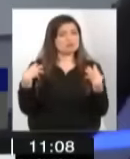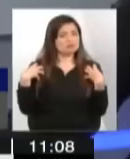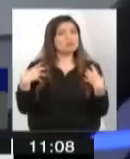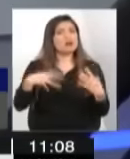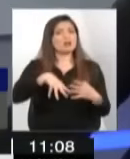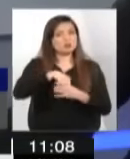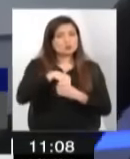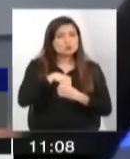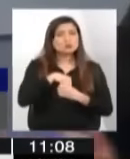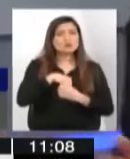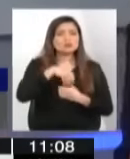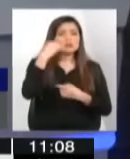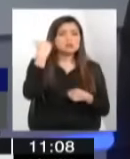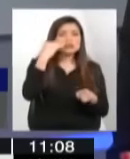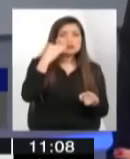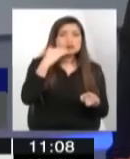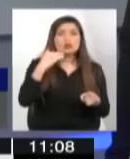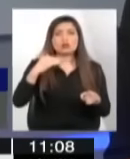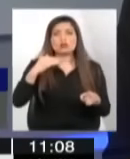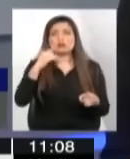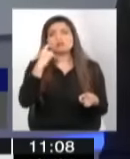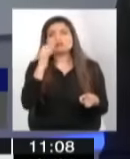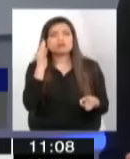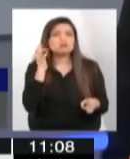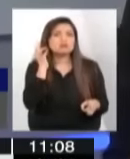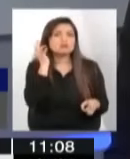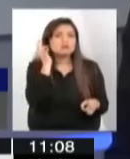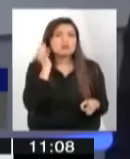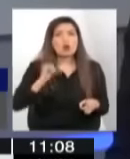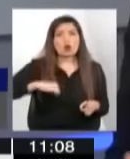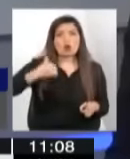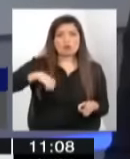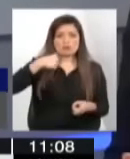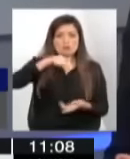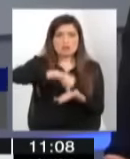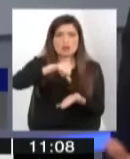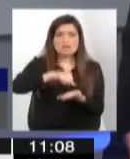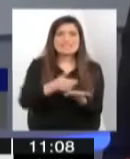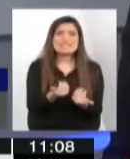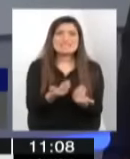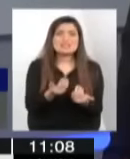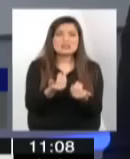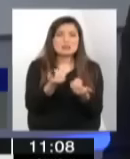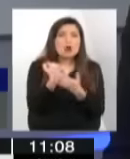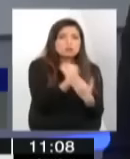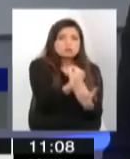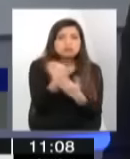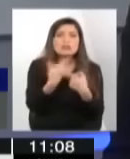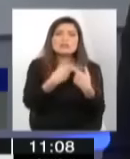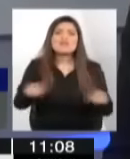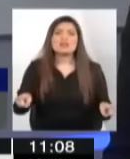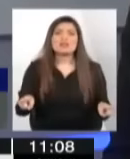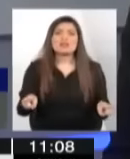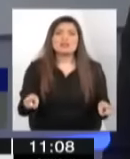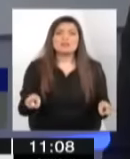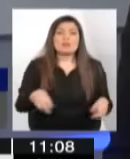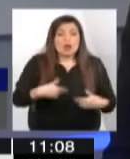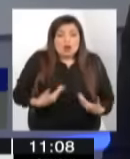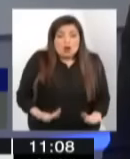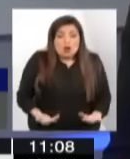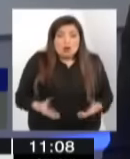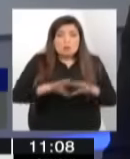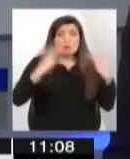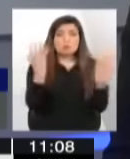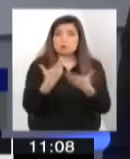jóvenes de este país necesitan, cierto, una intervención y preocupación distinta. Hoy día hay que decirlo, hoy día al mundo político